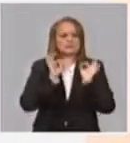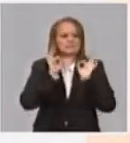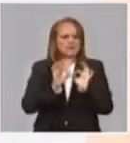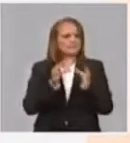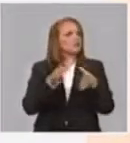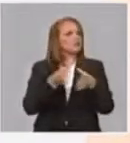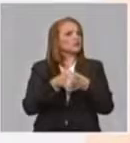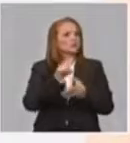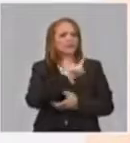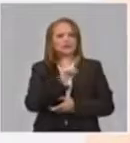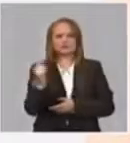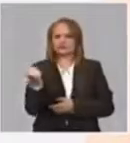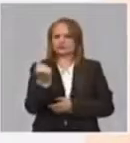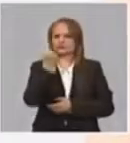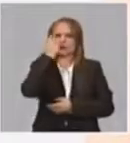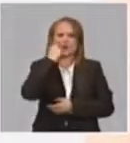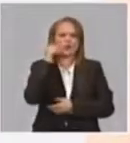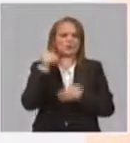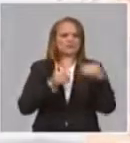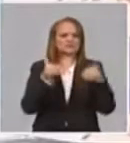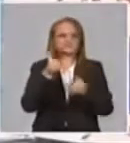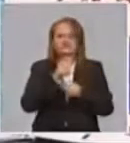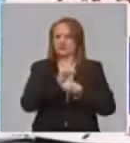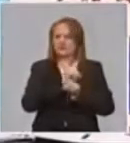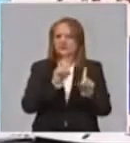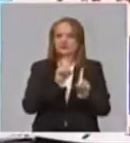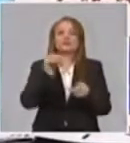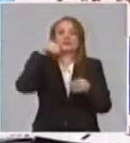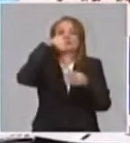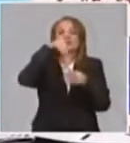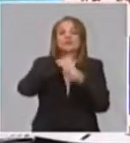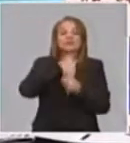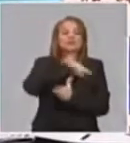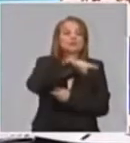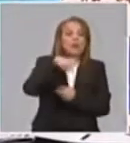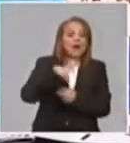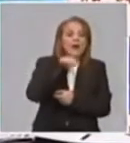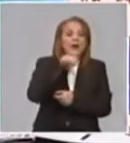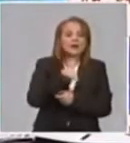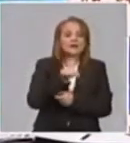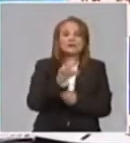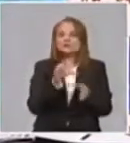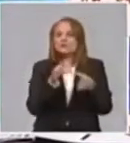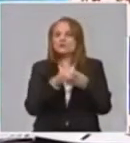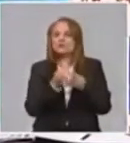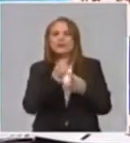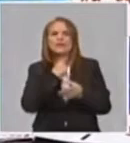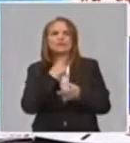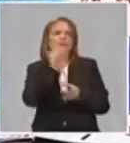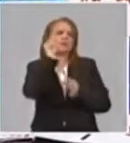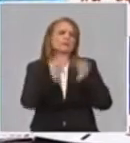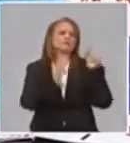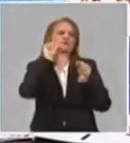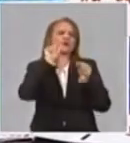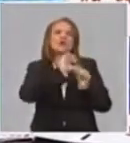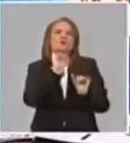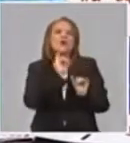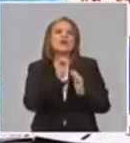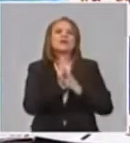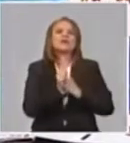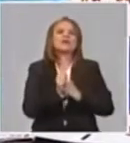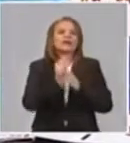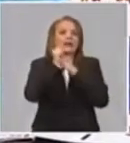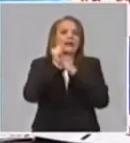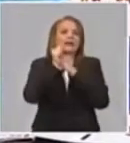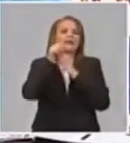participa. Nosotros hemos, dentro de ella, seleccionado un grupo valioso de, digamos, líderes científicos, más de